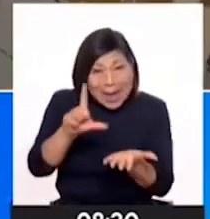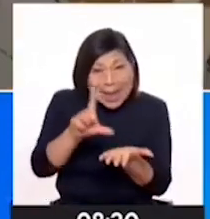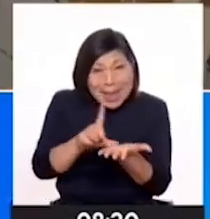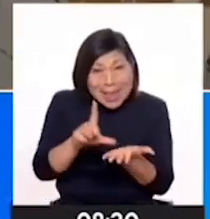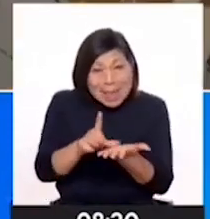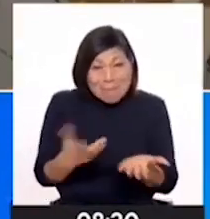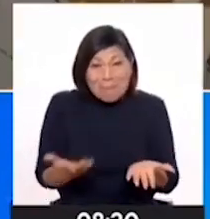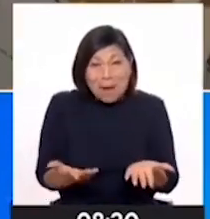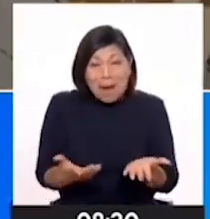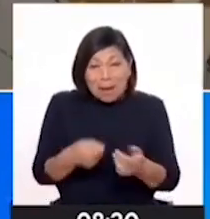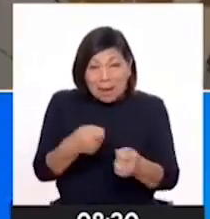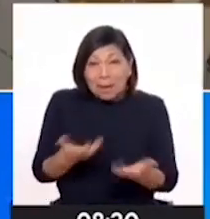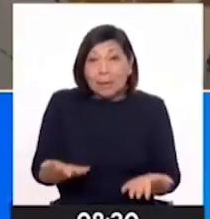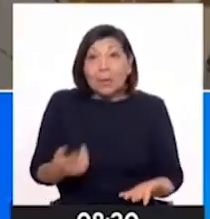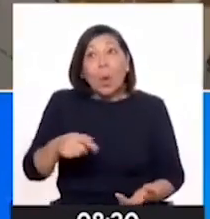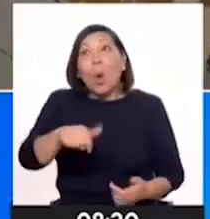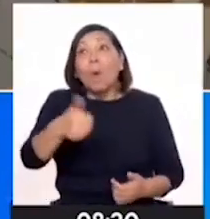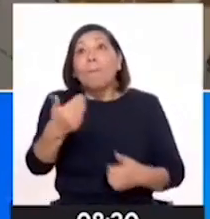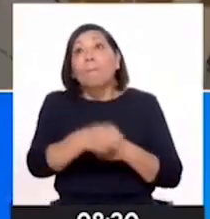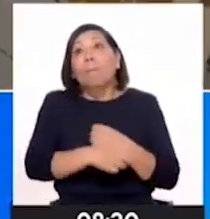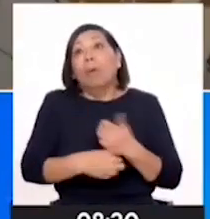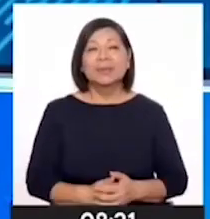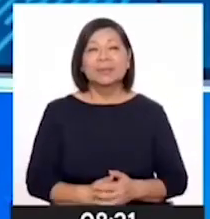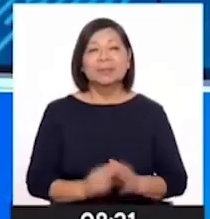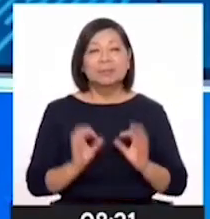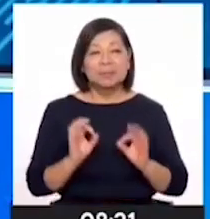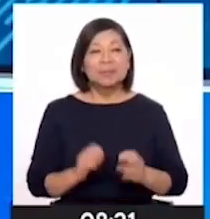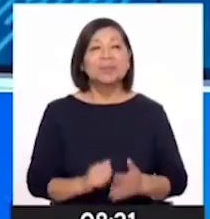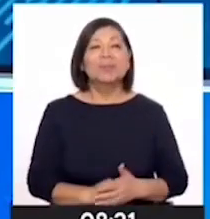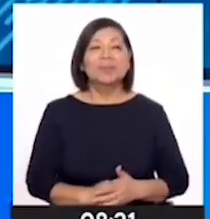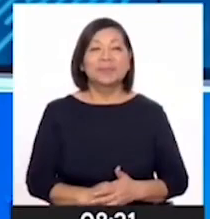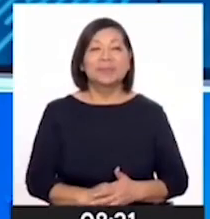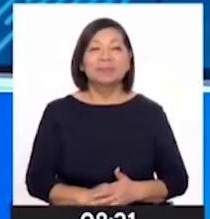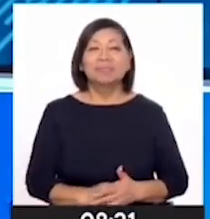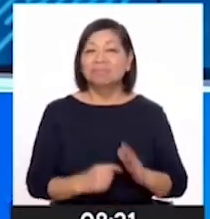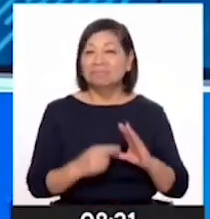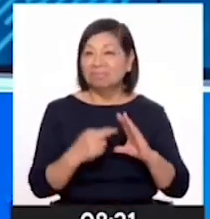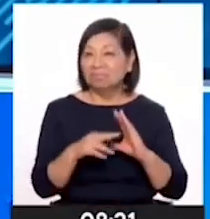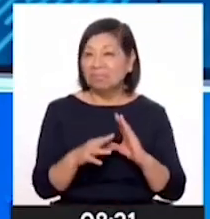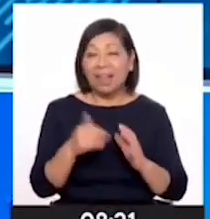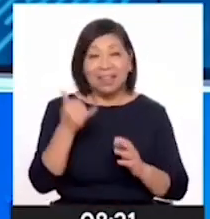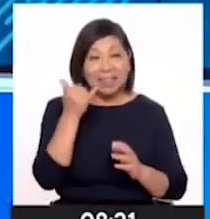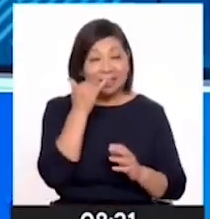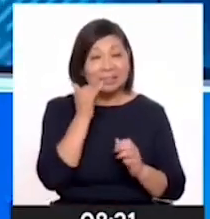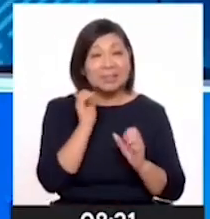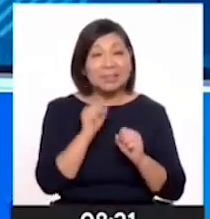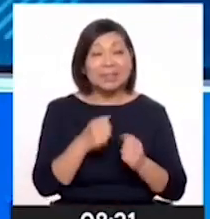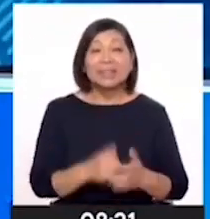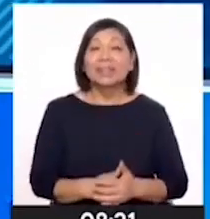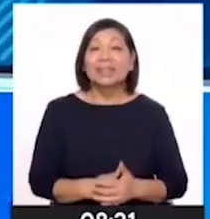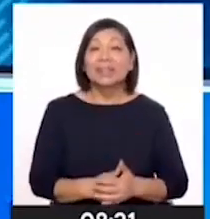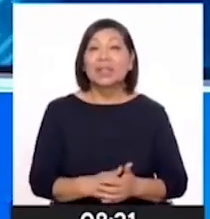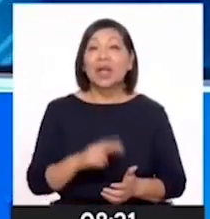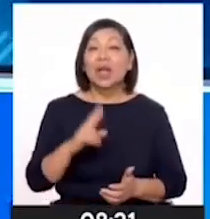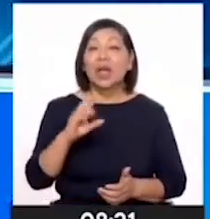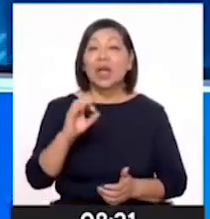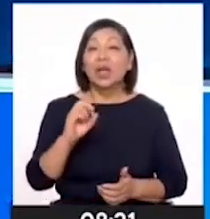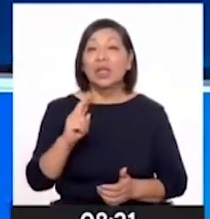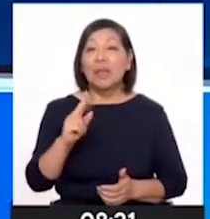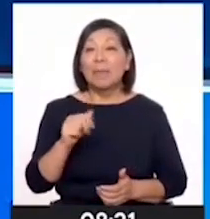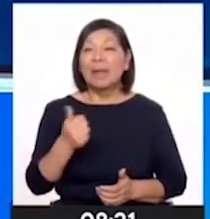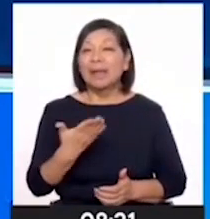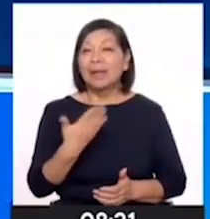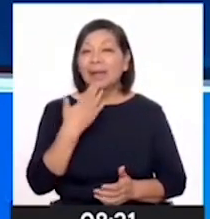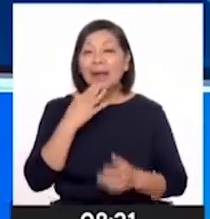están haciendo estos agricultores, ya me imagino cómo estarán a nivel nacional. Muchísimas gracias por enlazarse de manera telefónica con nosotros. Fue Rosa Vázquez